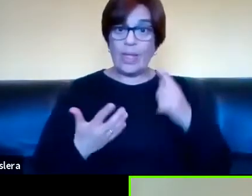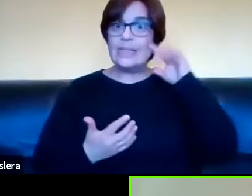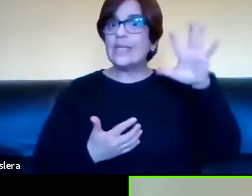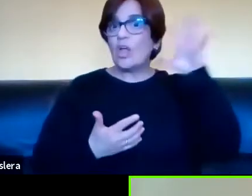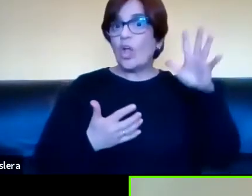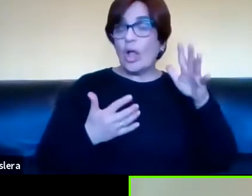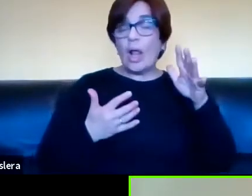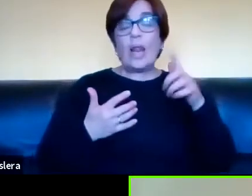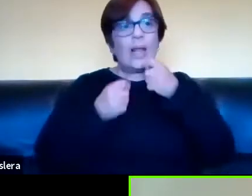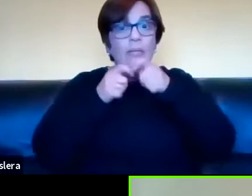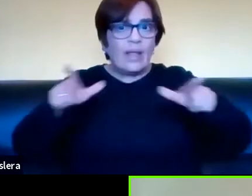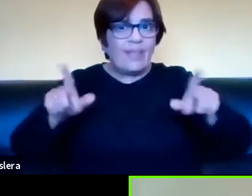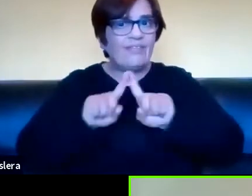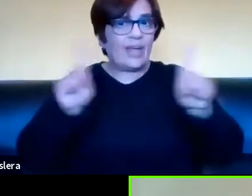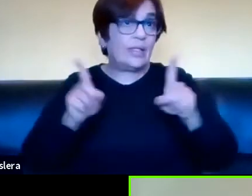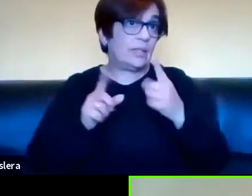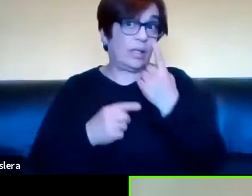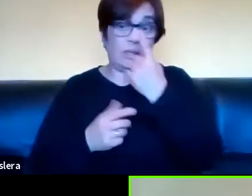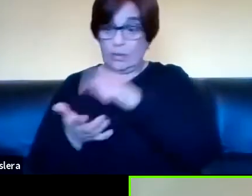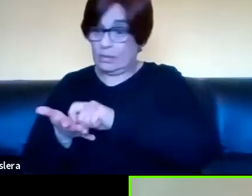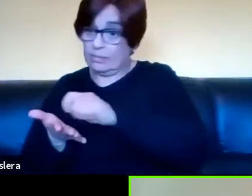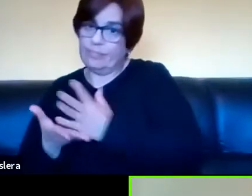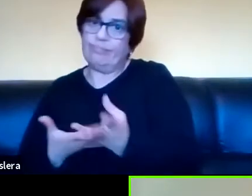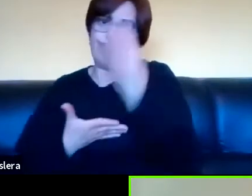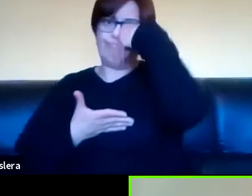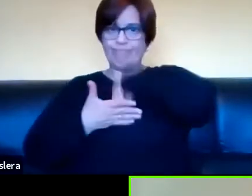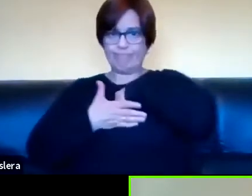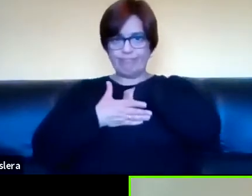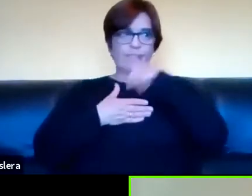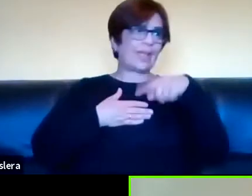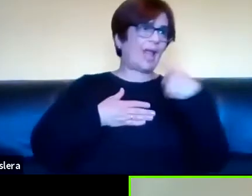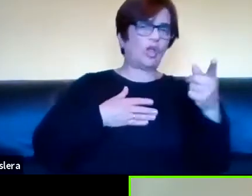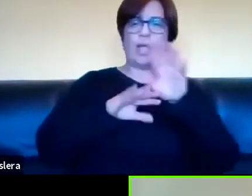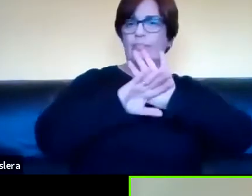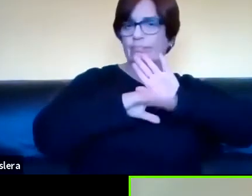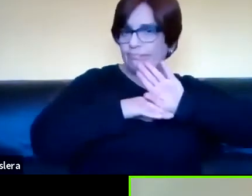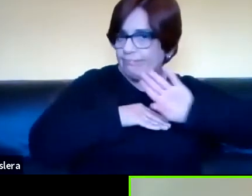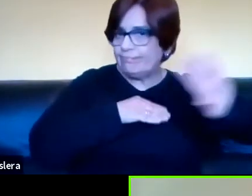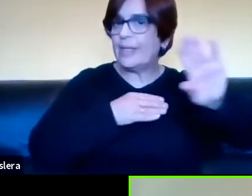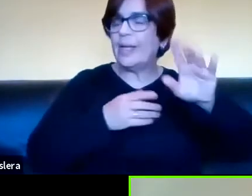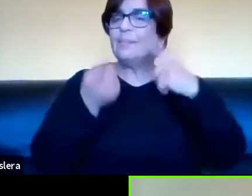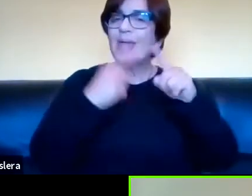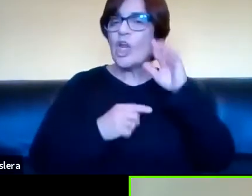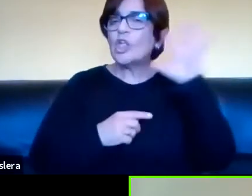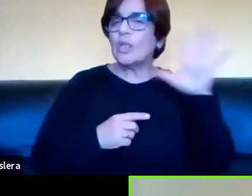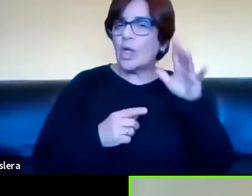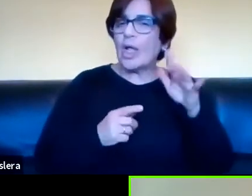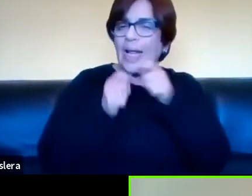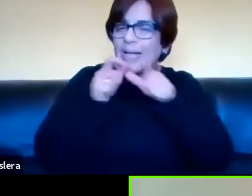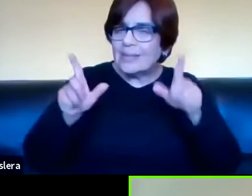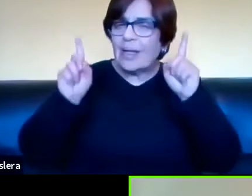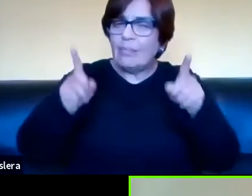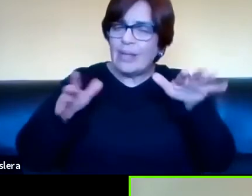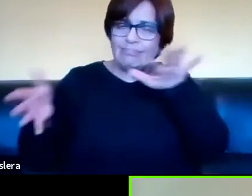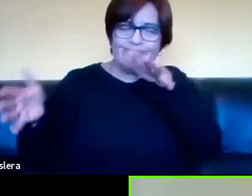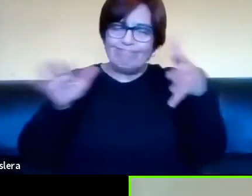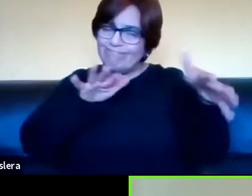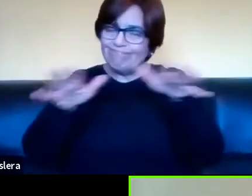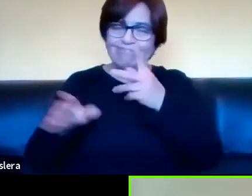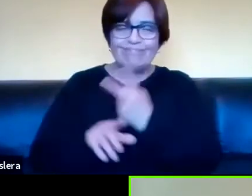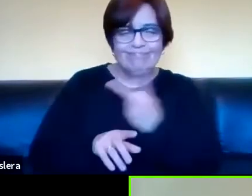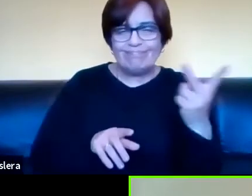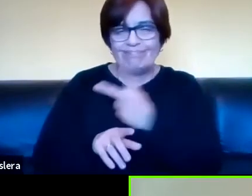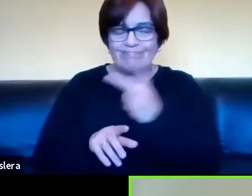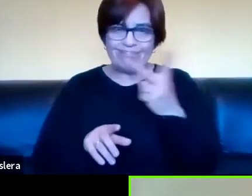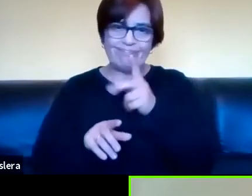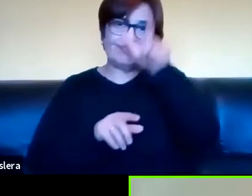diferencian porque una se internaliza y la otra no pero también a nivel psicolingüístico son parecidas porque en ambos casos quien